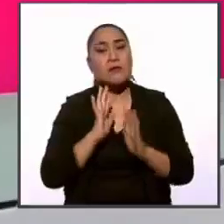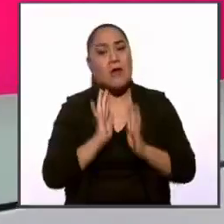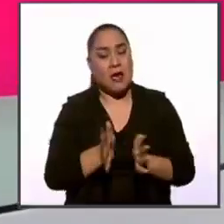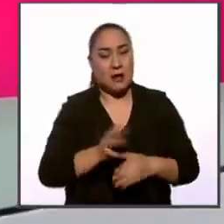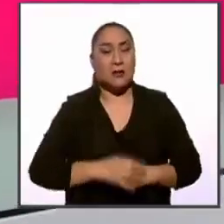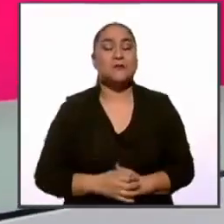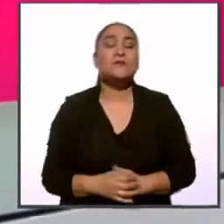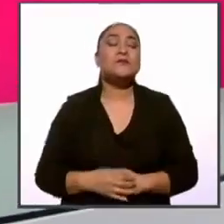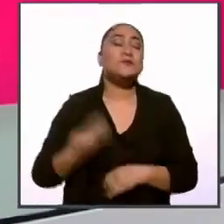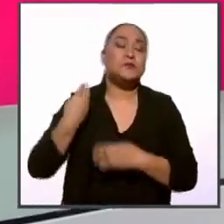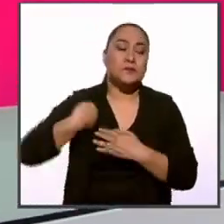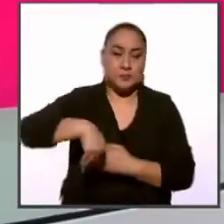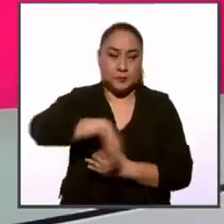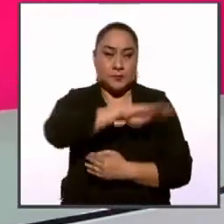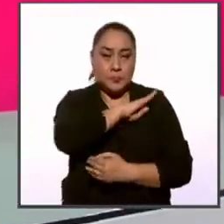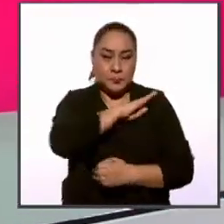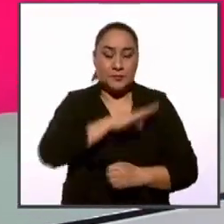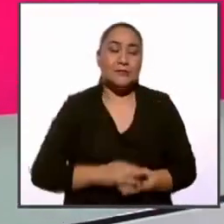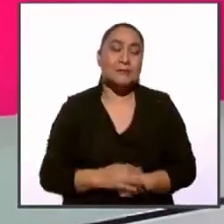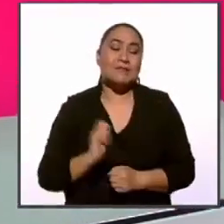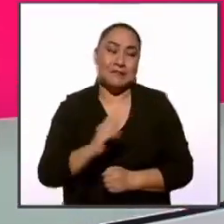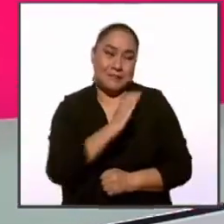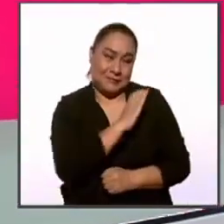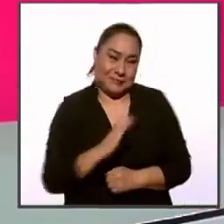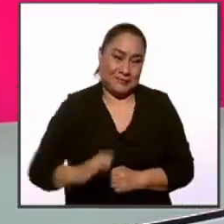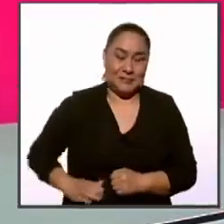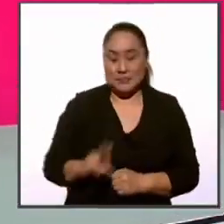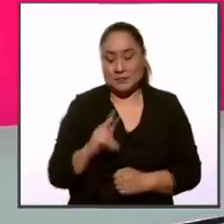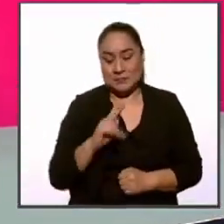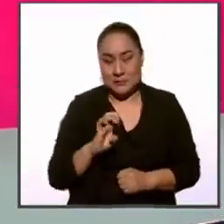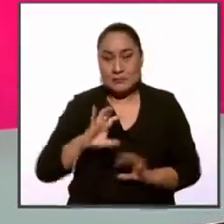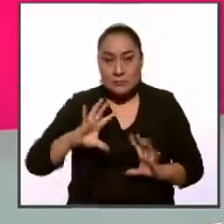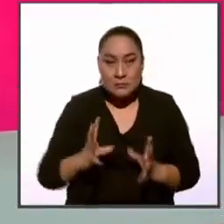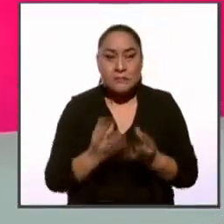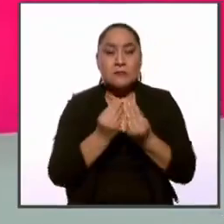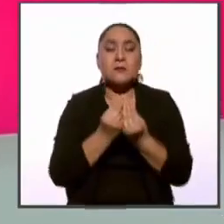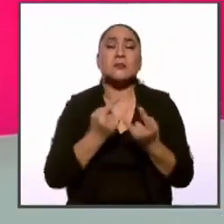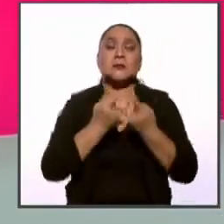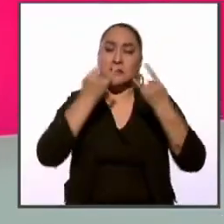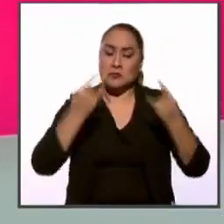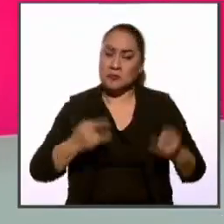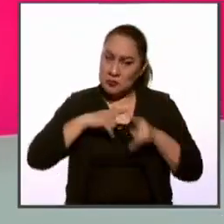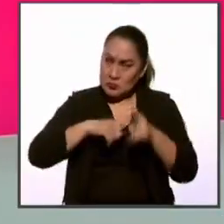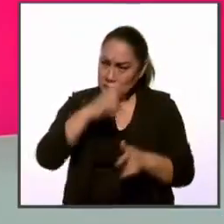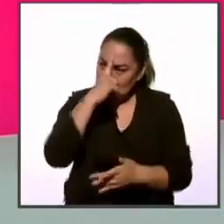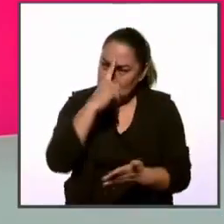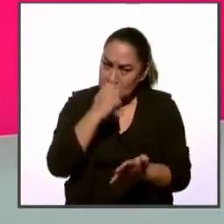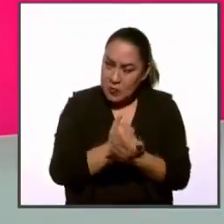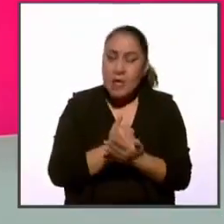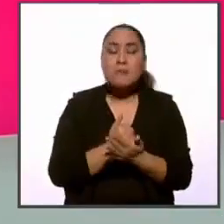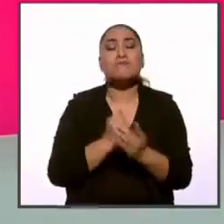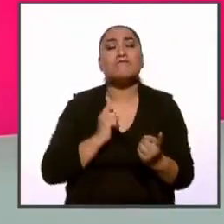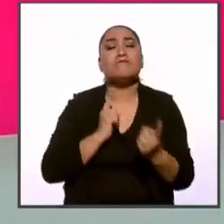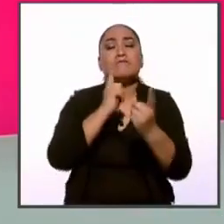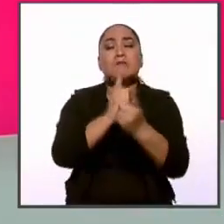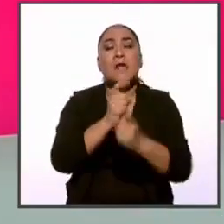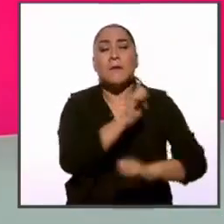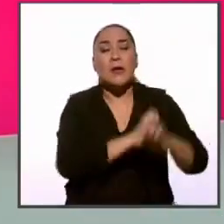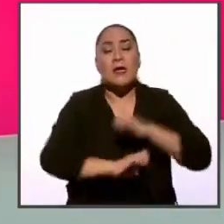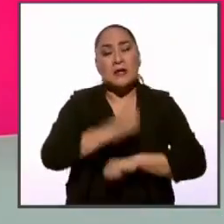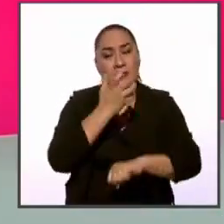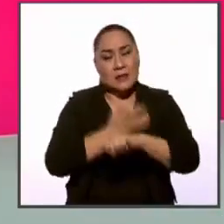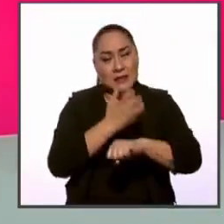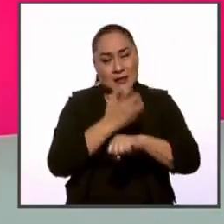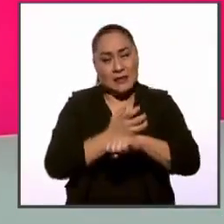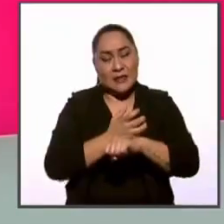Y Claudia Sheinbaum, precandidata presidencial de la coalición Juntos Seguimos Haciendo Historia, se reunió con el embajador de Estados Unidos en